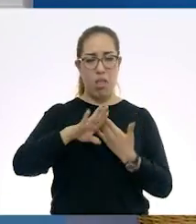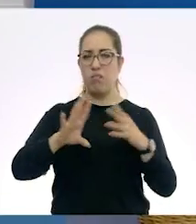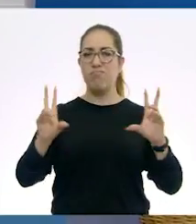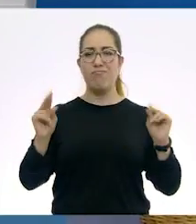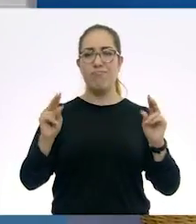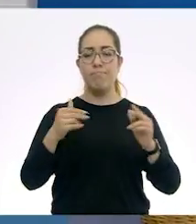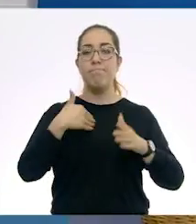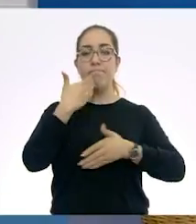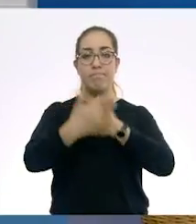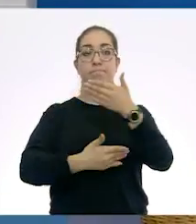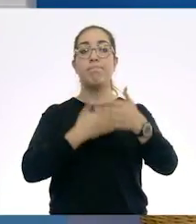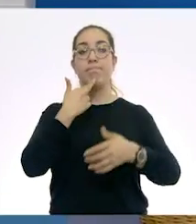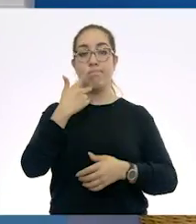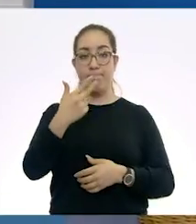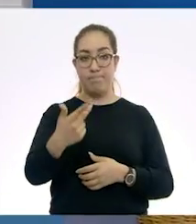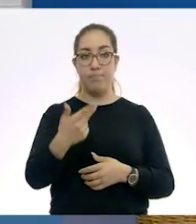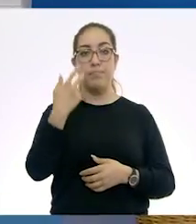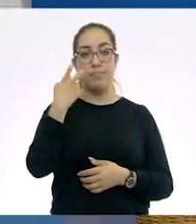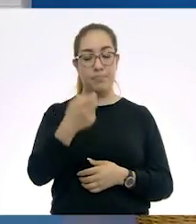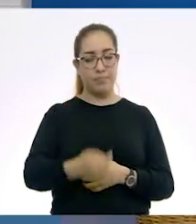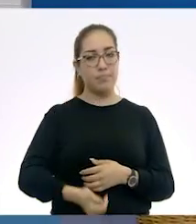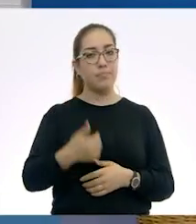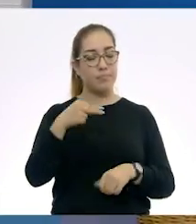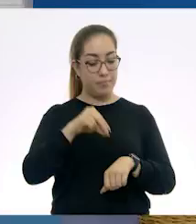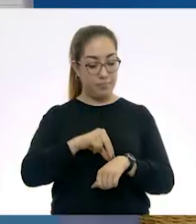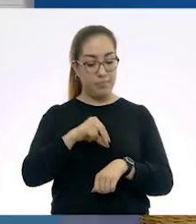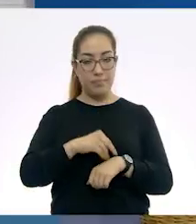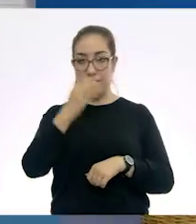fue como se fueron desarrollando los primeros conocimientos médicos.